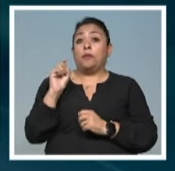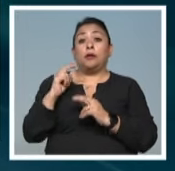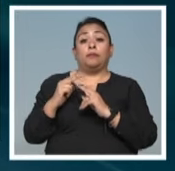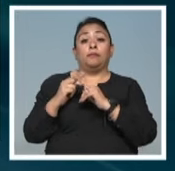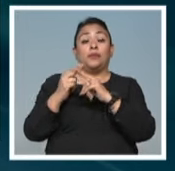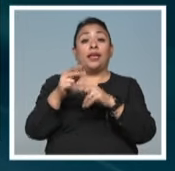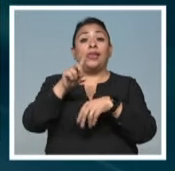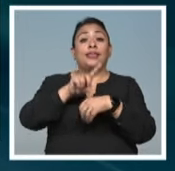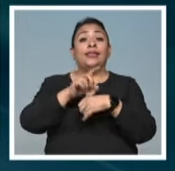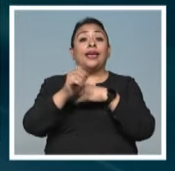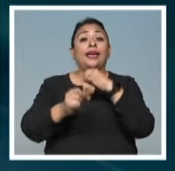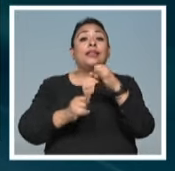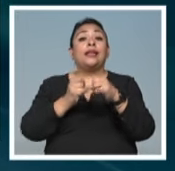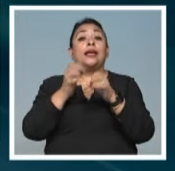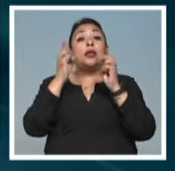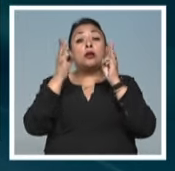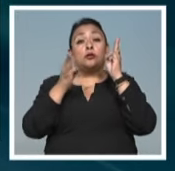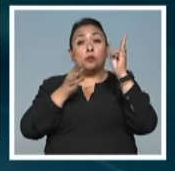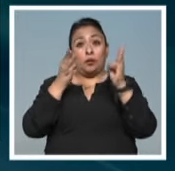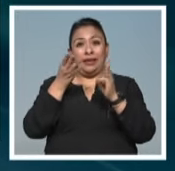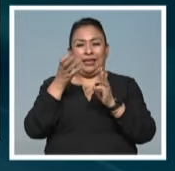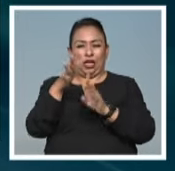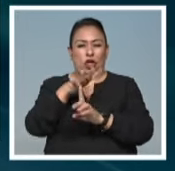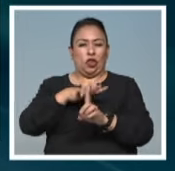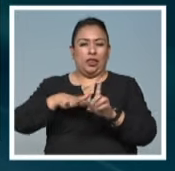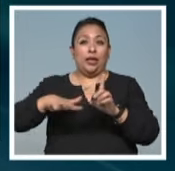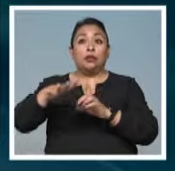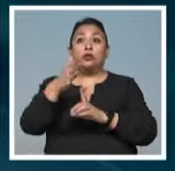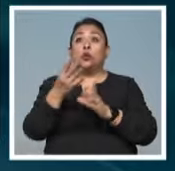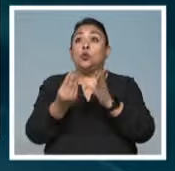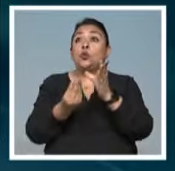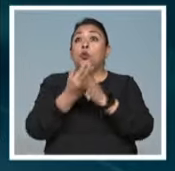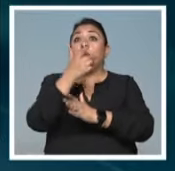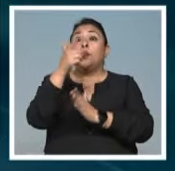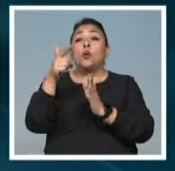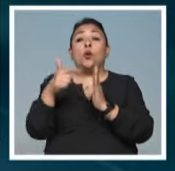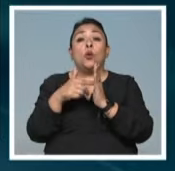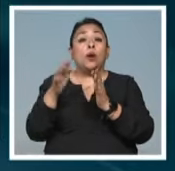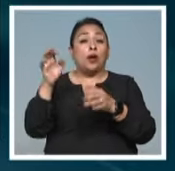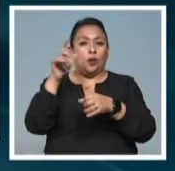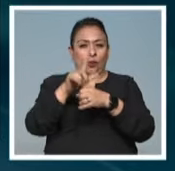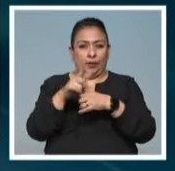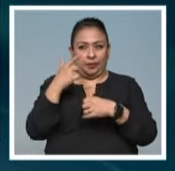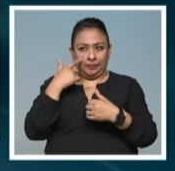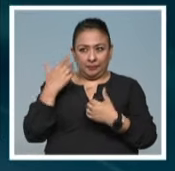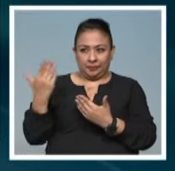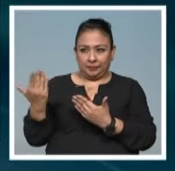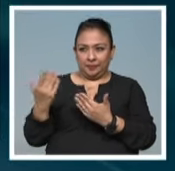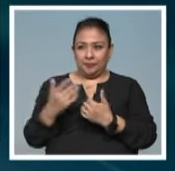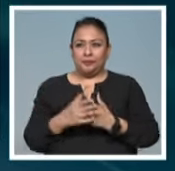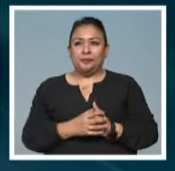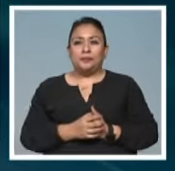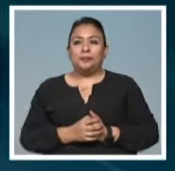conmemoró el Día Internacional de los Museos. Y en este contexto nace un nuevo recinto cultural. Vamos a conocerlo.